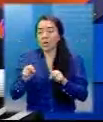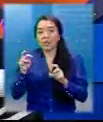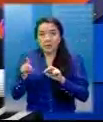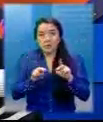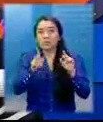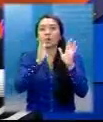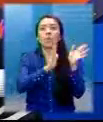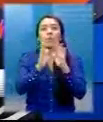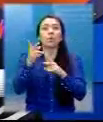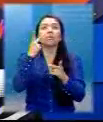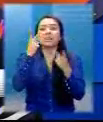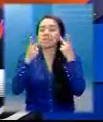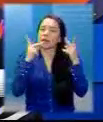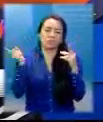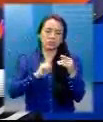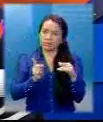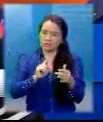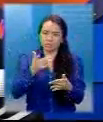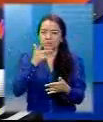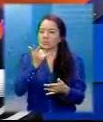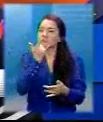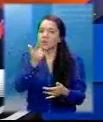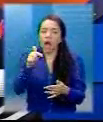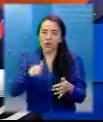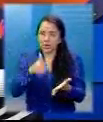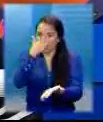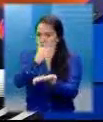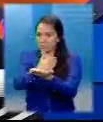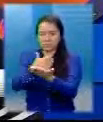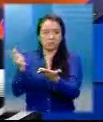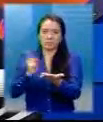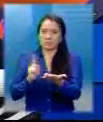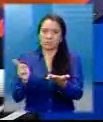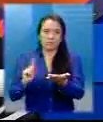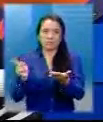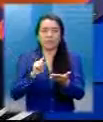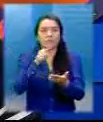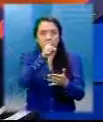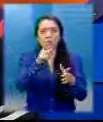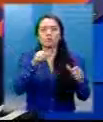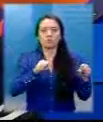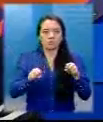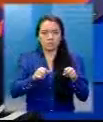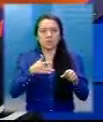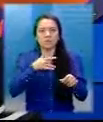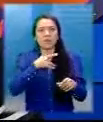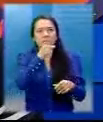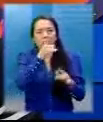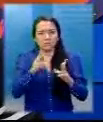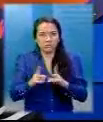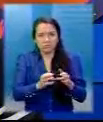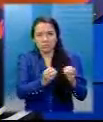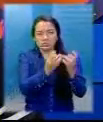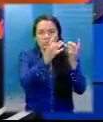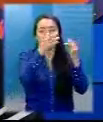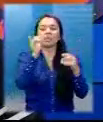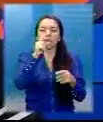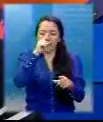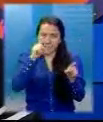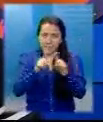Pacaya el no permitir aún el ingreso de turistas a las zonas de riesgo tomando en cuenta la actividad que está presentando. Y los volcanes de Fuego